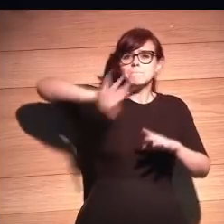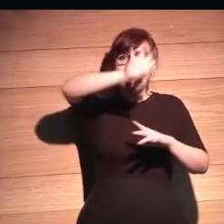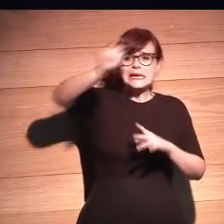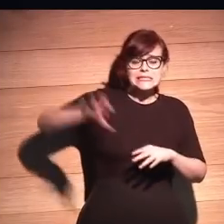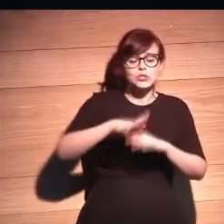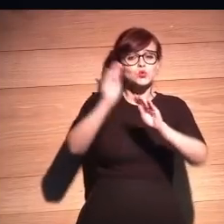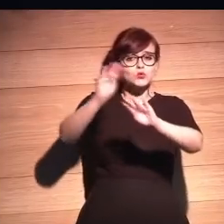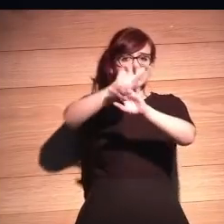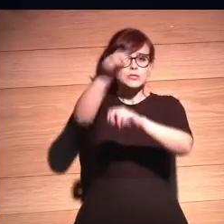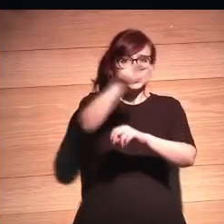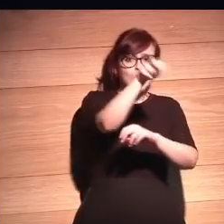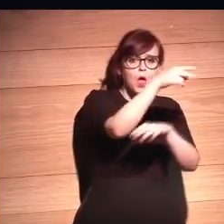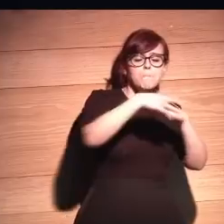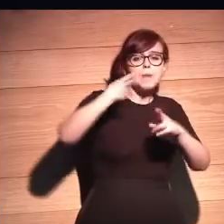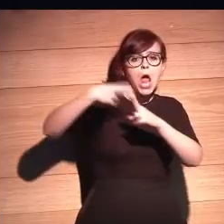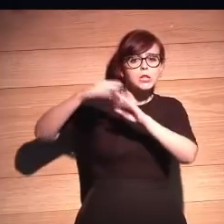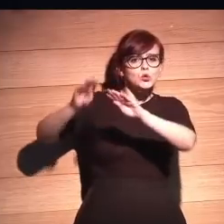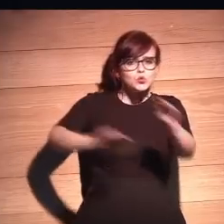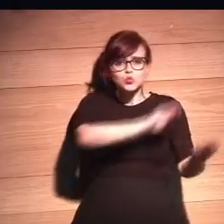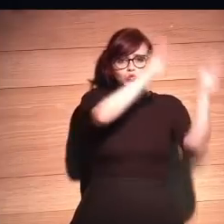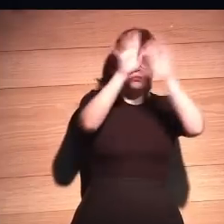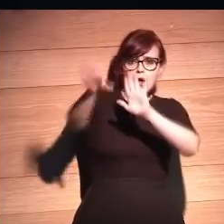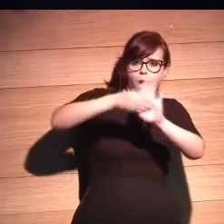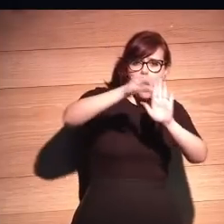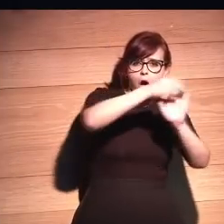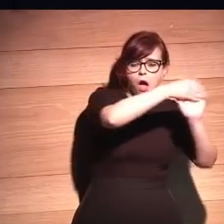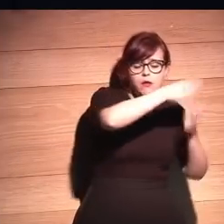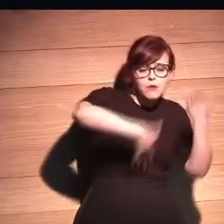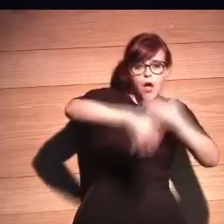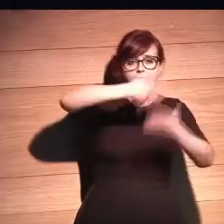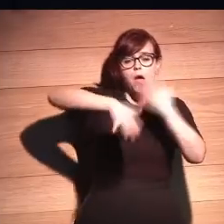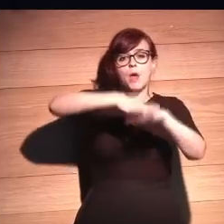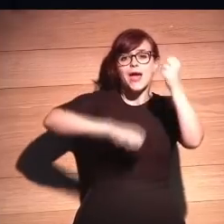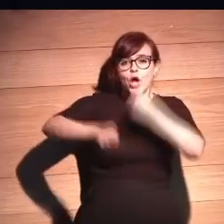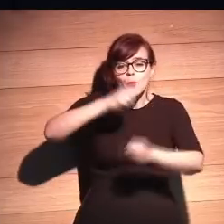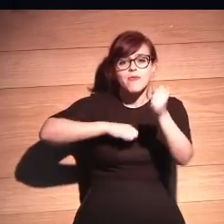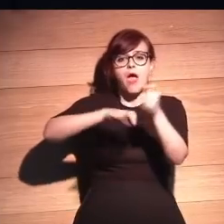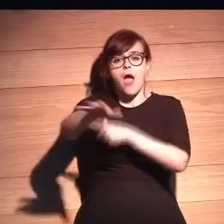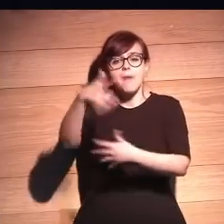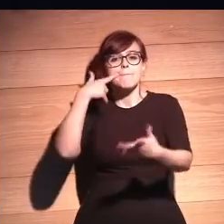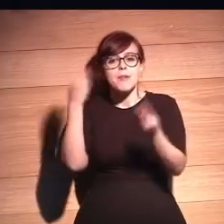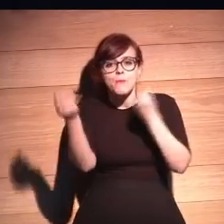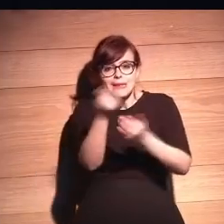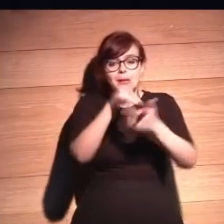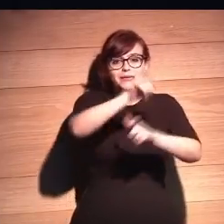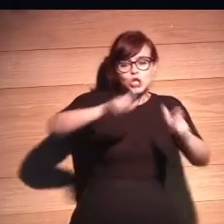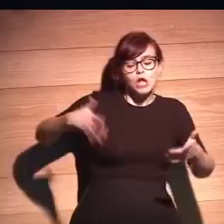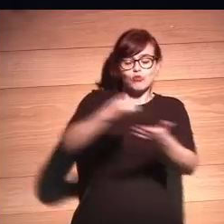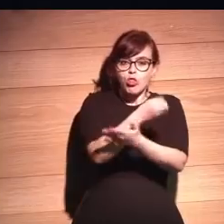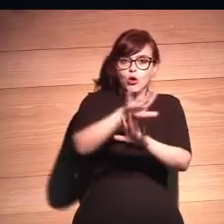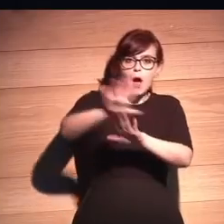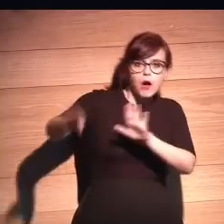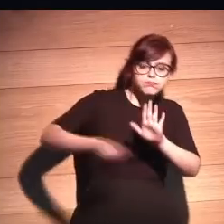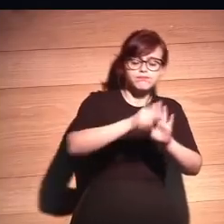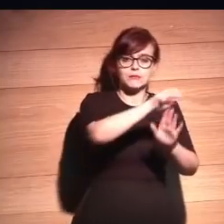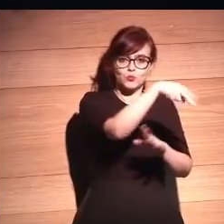países, ver qué políticas tienen y vemos el impacto que ha tenido en la economía, en el medio ambiente, en las personas. tal vez